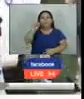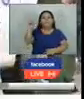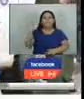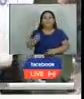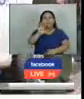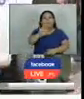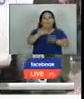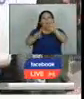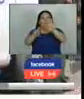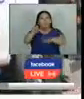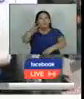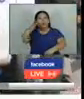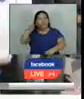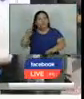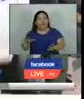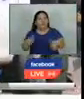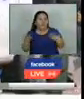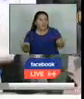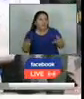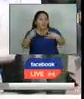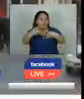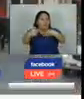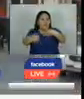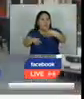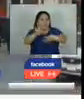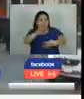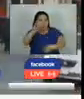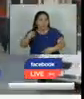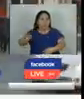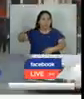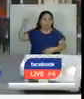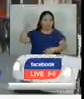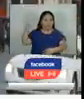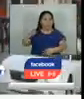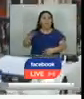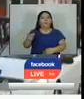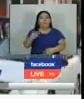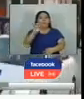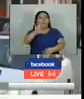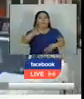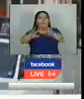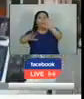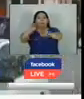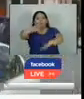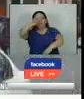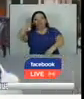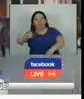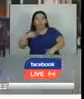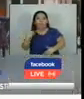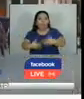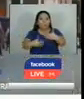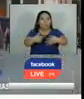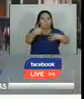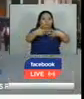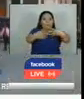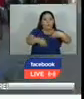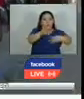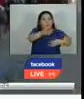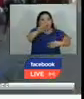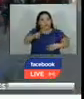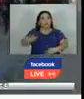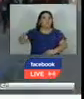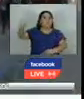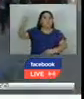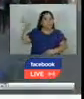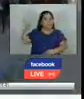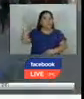% de los casos fueron bajo esta normativa en 2022 el 58% fueron procesados bajo la misma y en